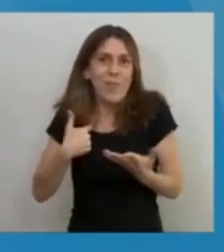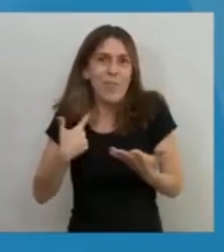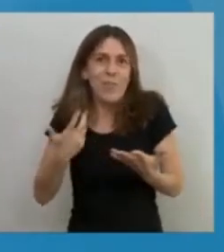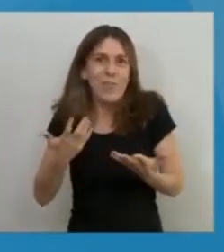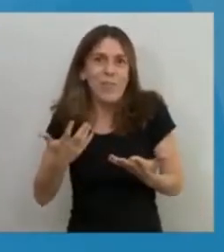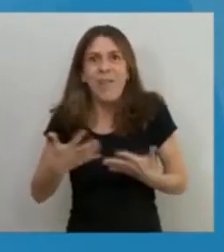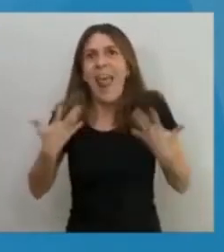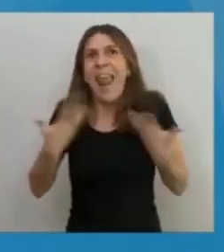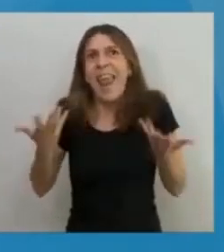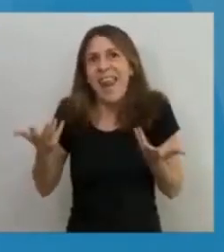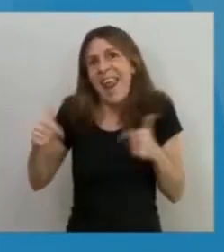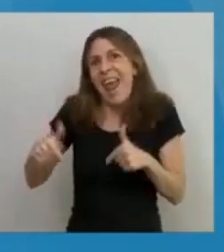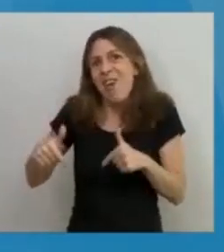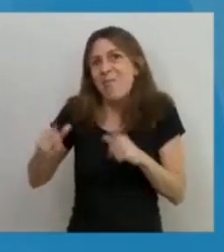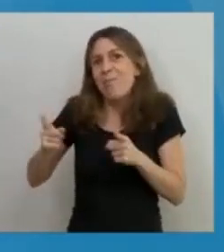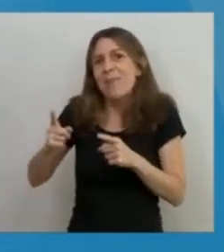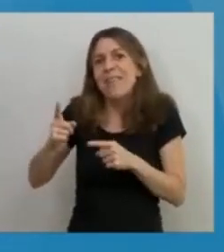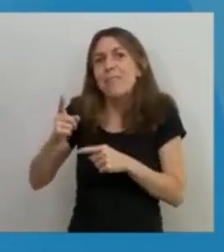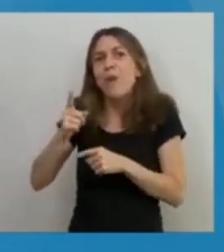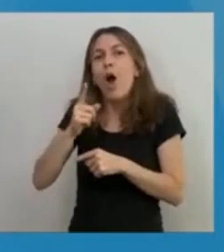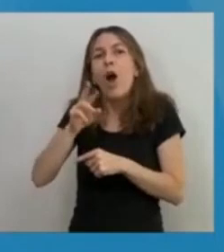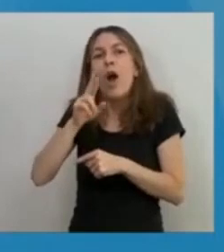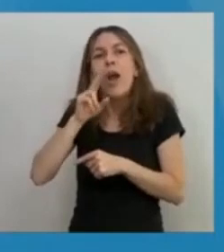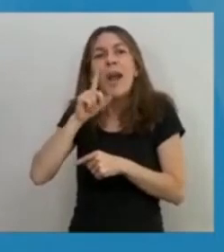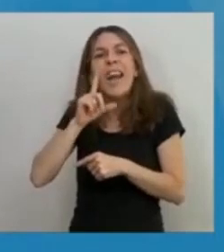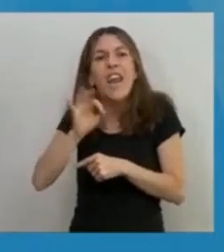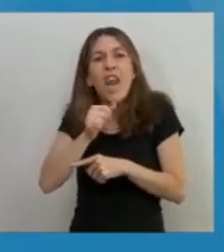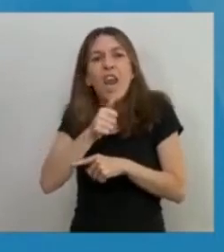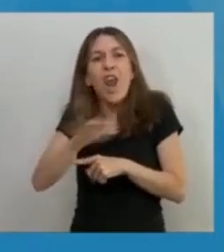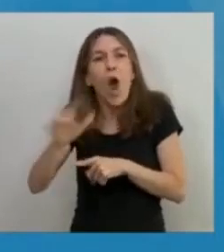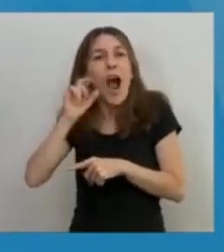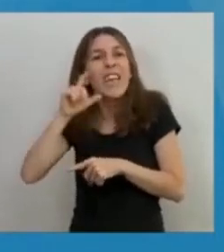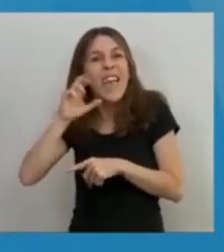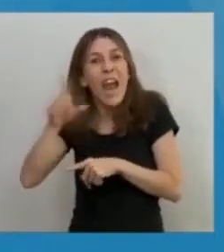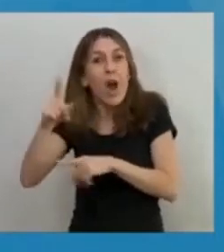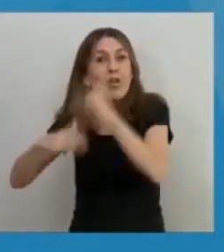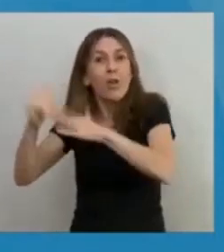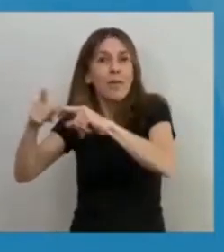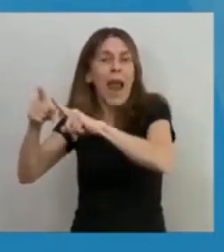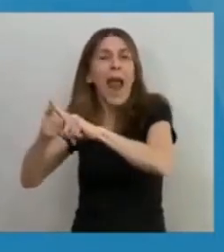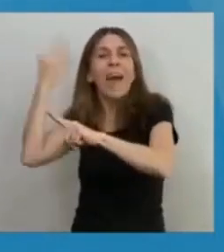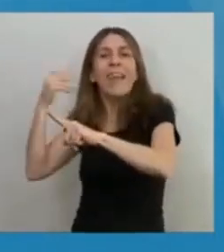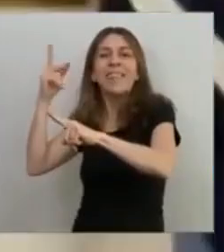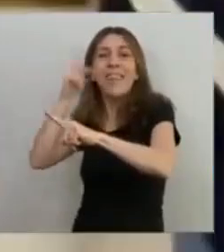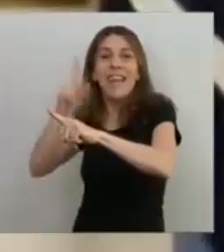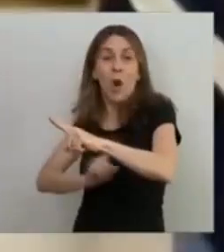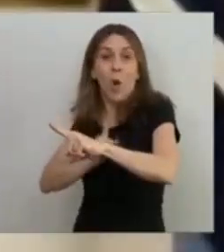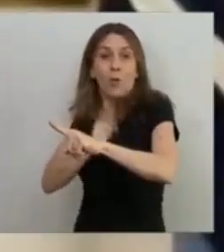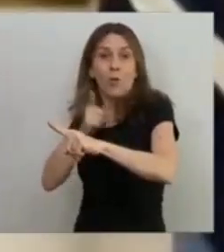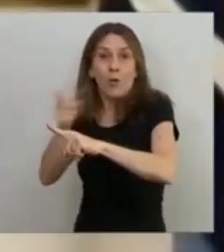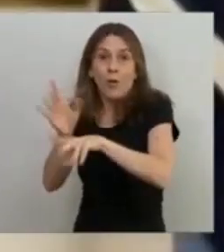ampliando aquel hospital de Río Gallegos que era orgullo de mi querido Néstor, de nuestro querido Néstor Alicia.